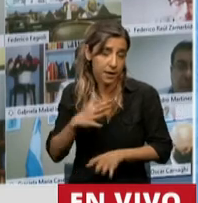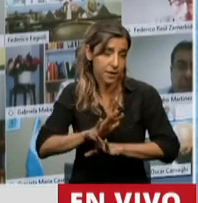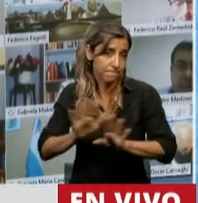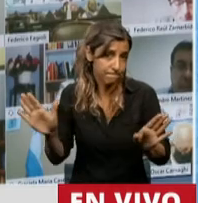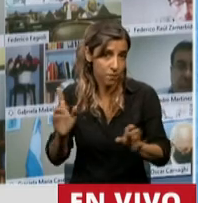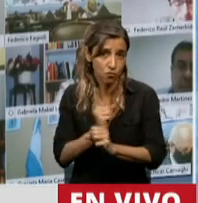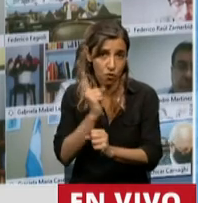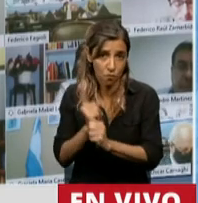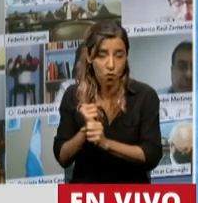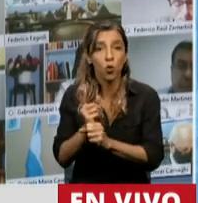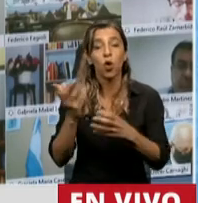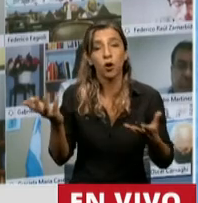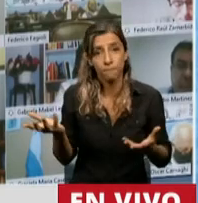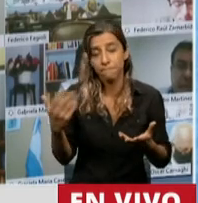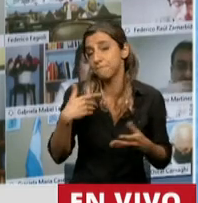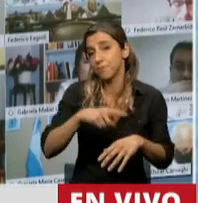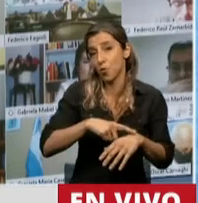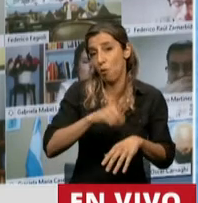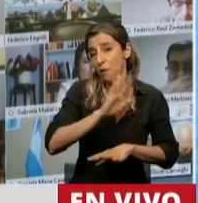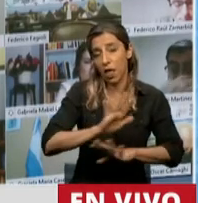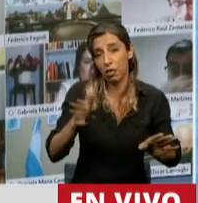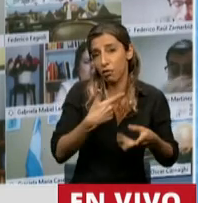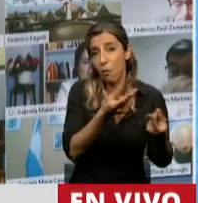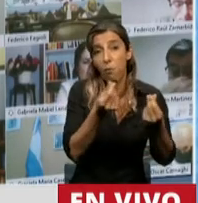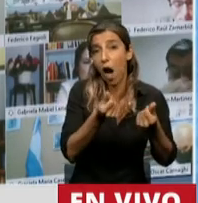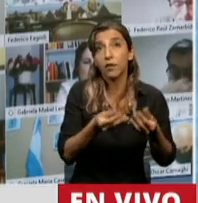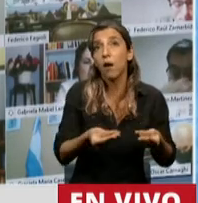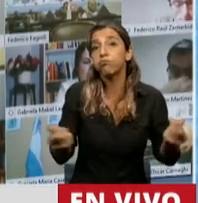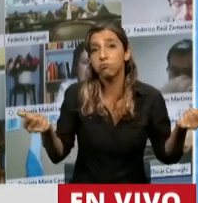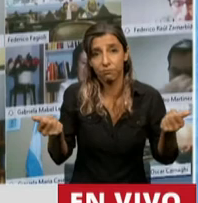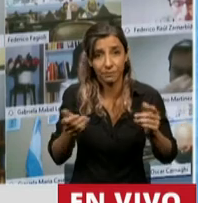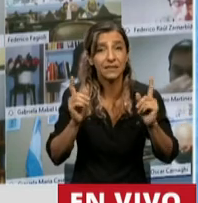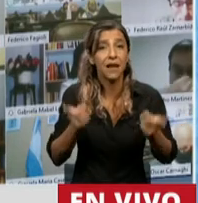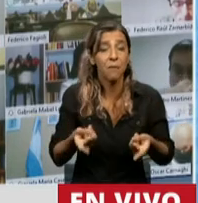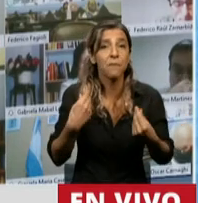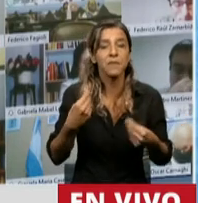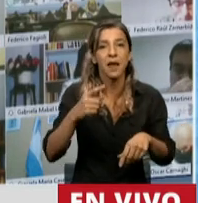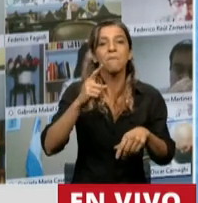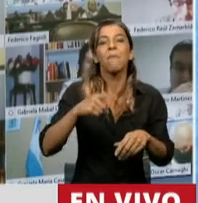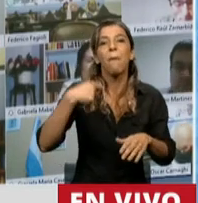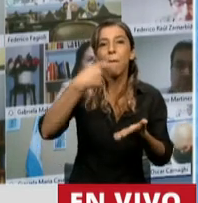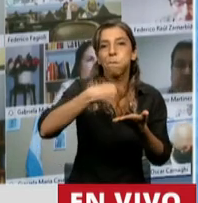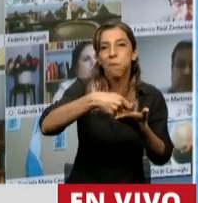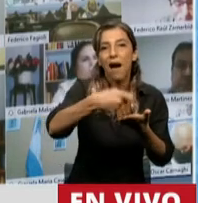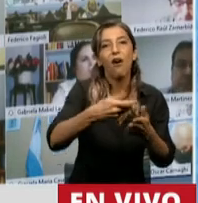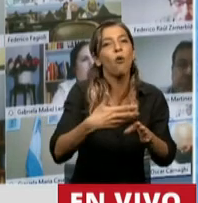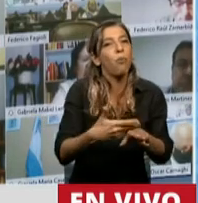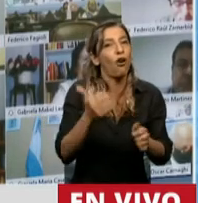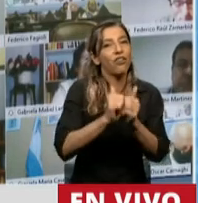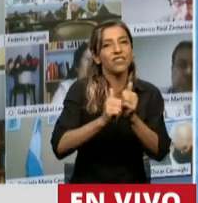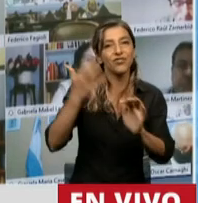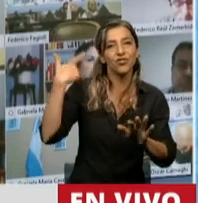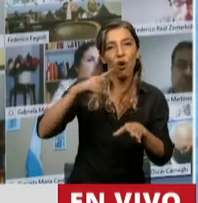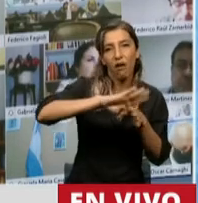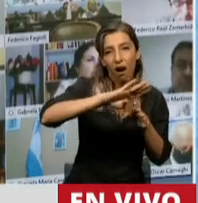descapitalizó, a la vez que liquidó activos para el pago de retroactivos con el programa de reparación